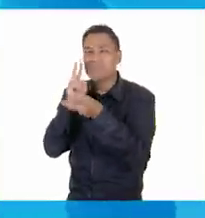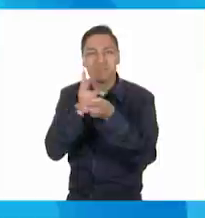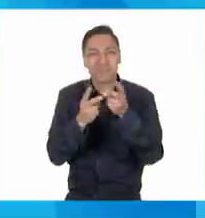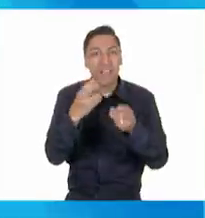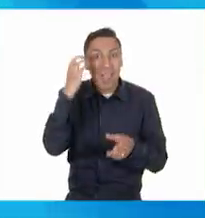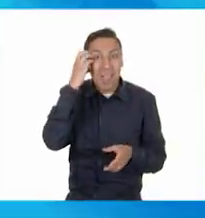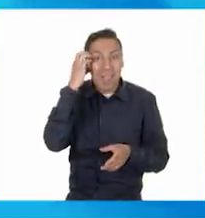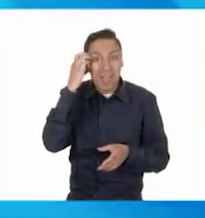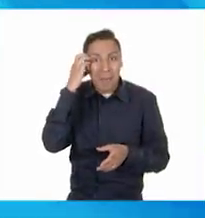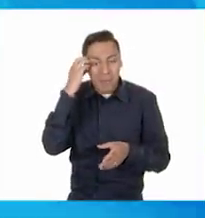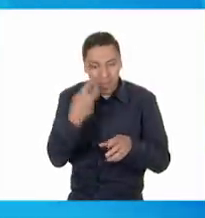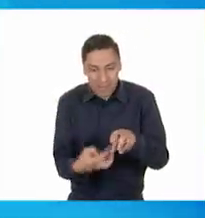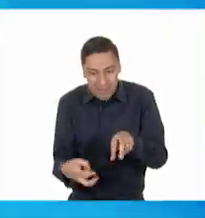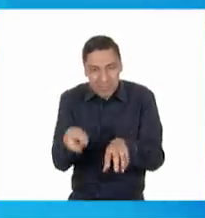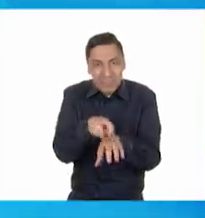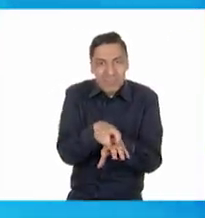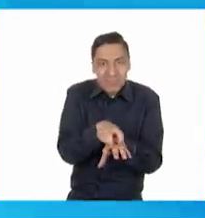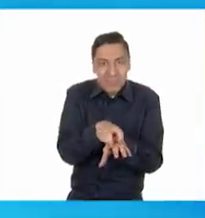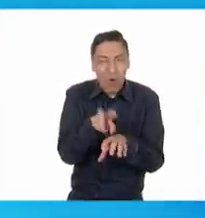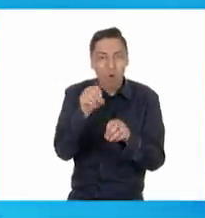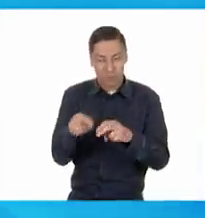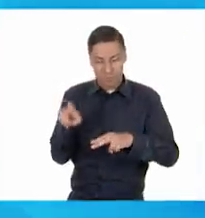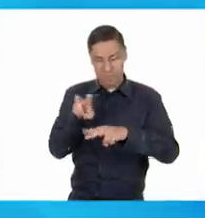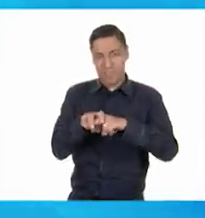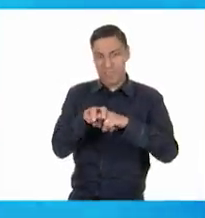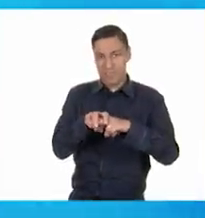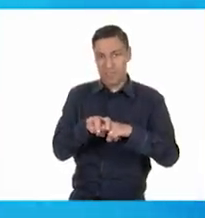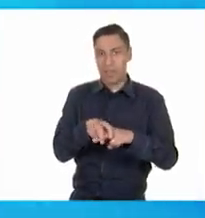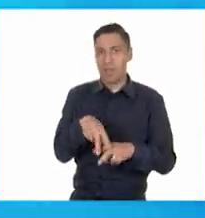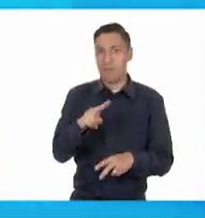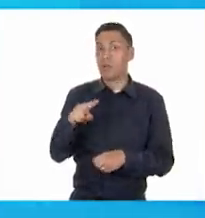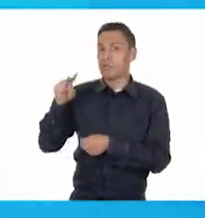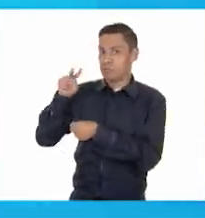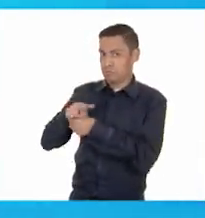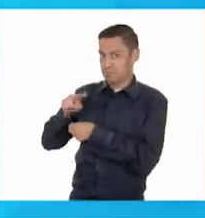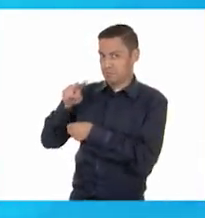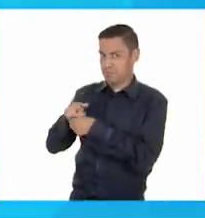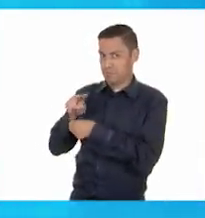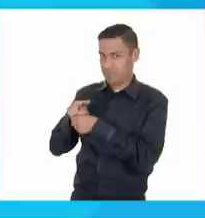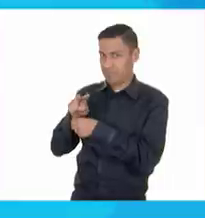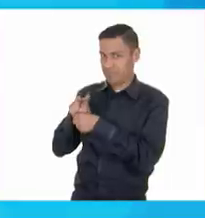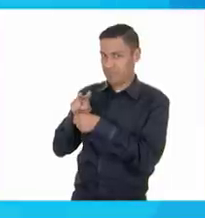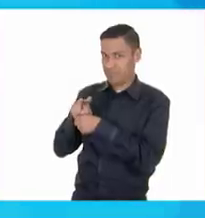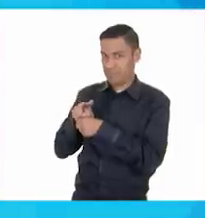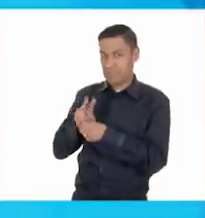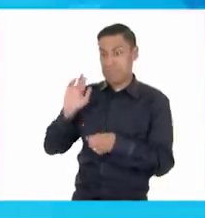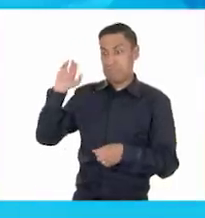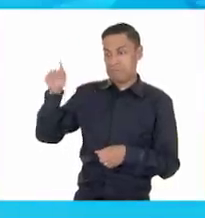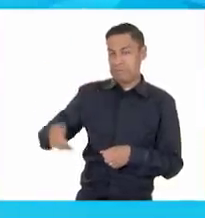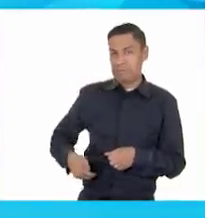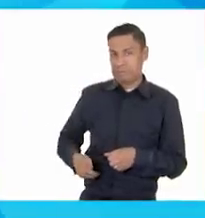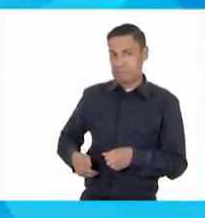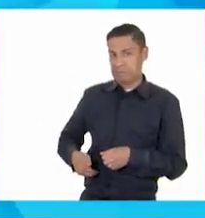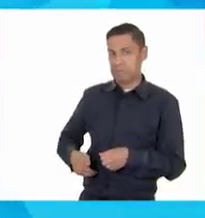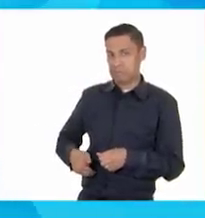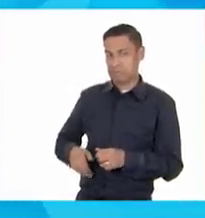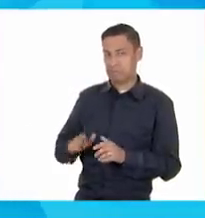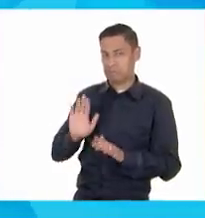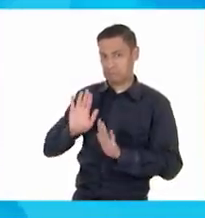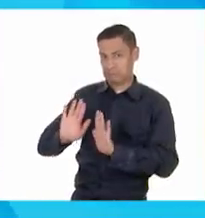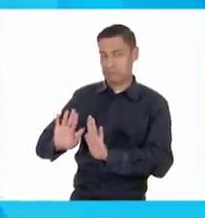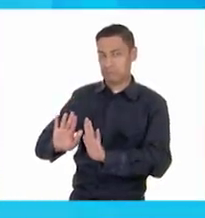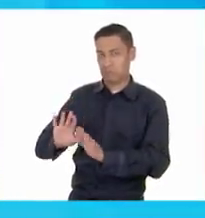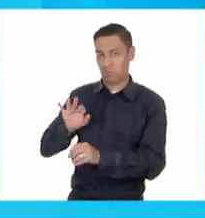cama, se suben a las sillas, pero siempre, como dijiste, hay que vigilar lo que están haciendo para no causar un accidente. Algo